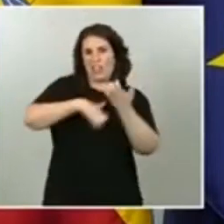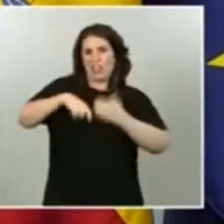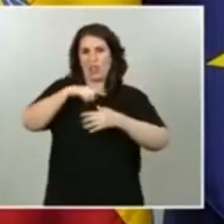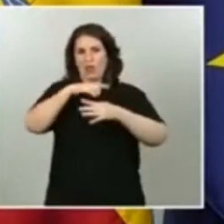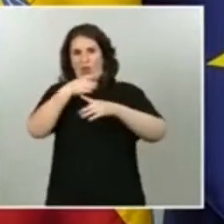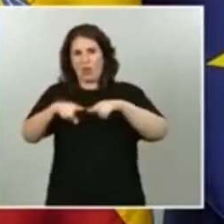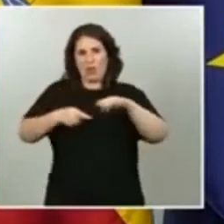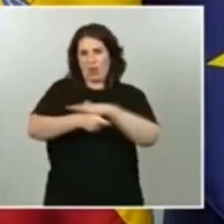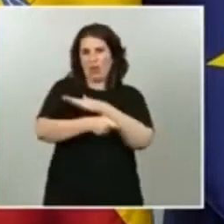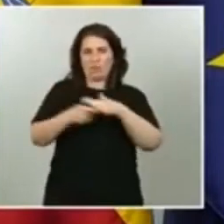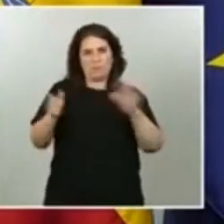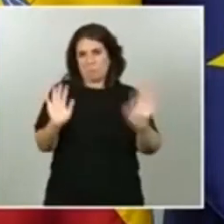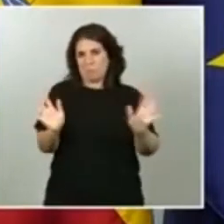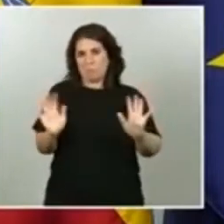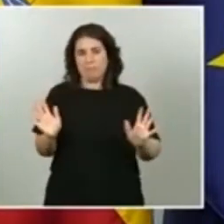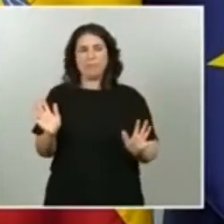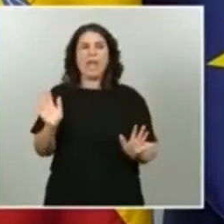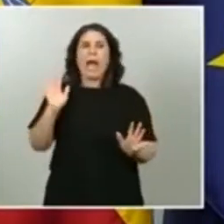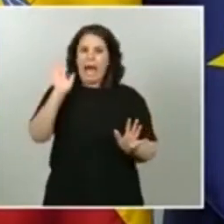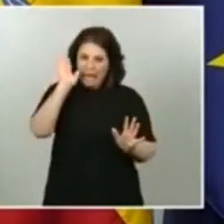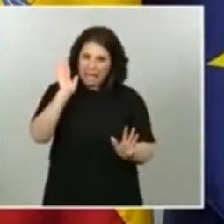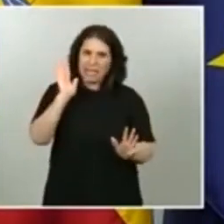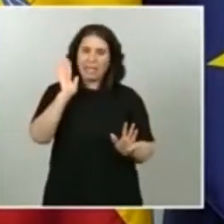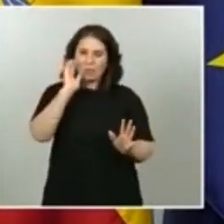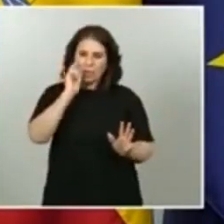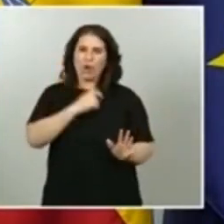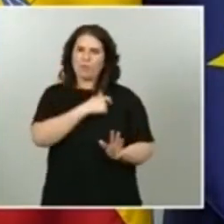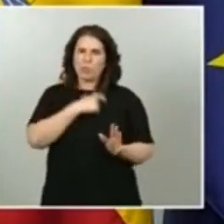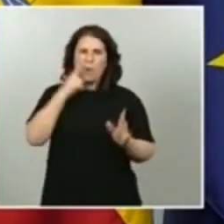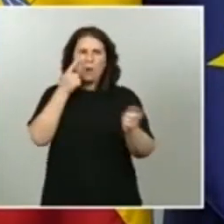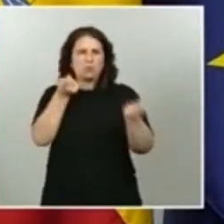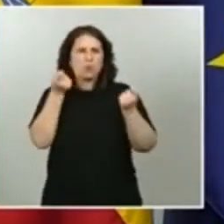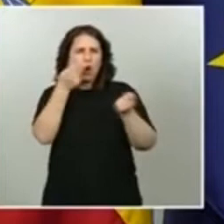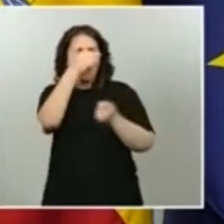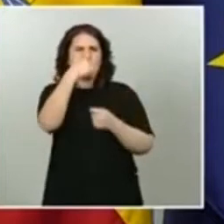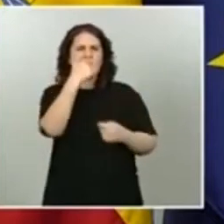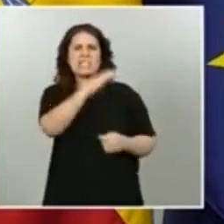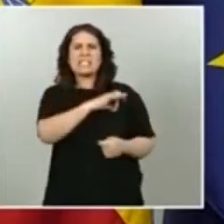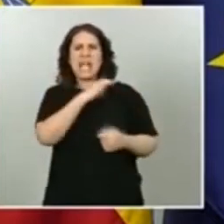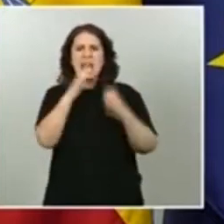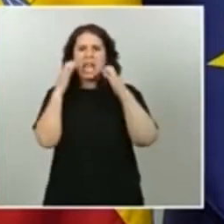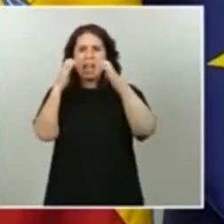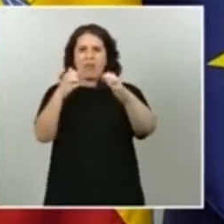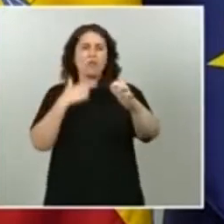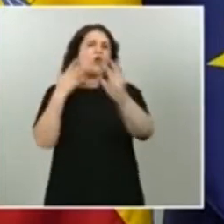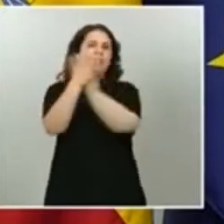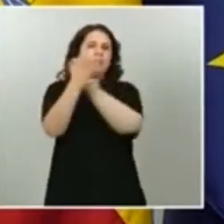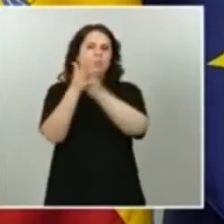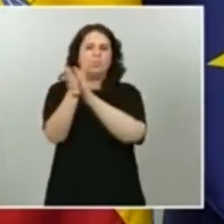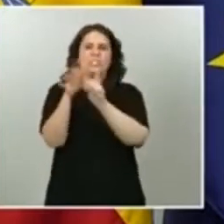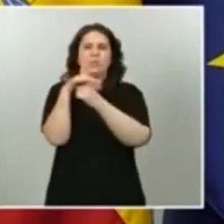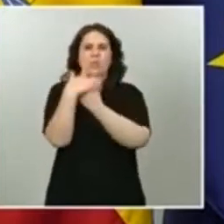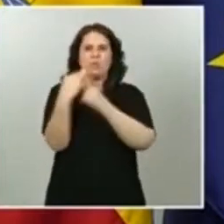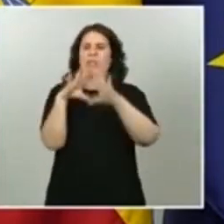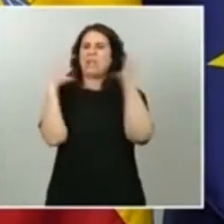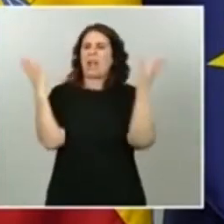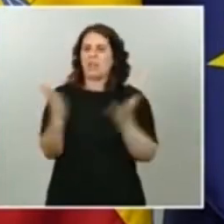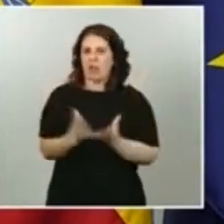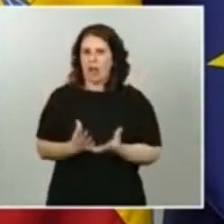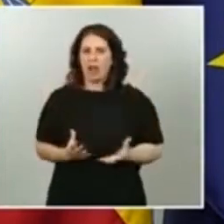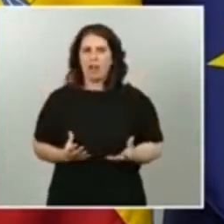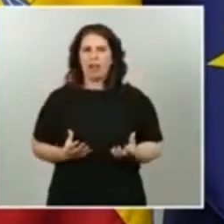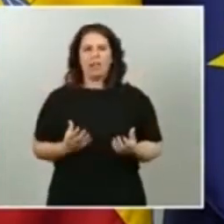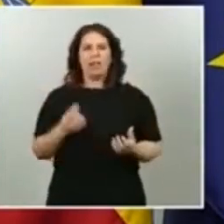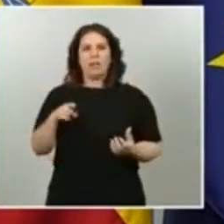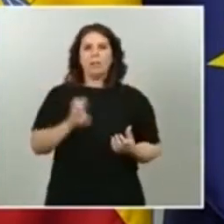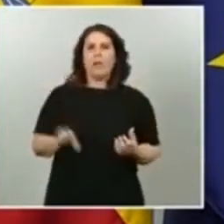de control en el Senado, quiero recordar, donde expuse cuál era la situación del panorama internacional en los países de nuestro